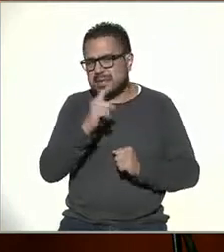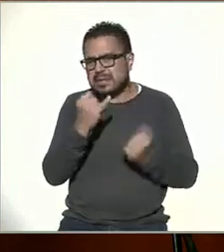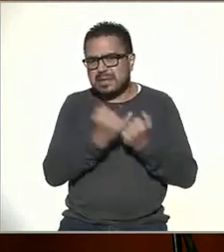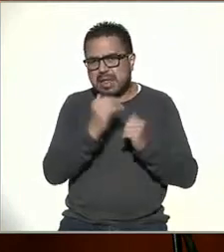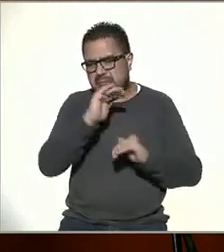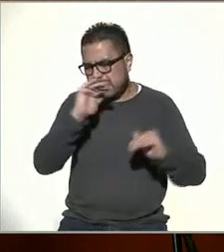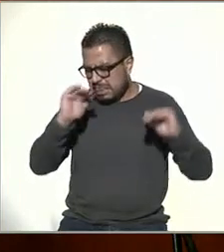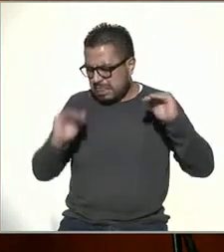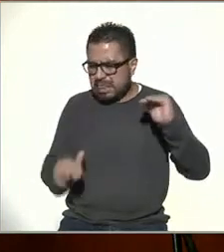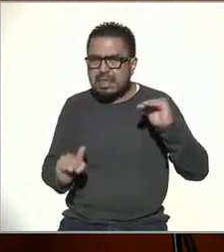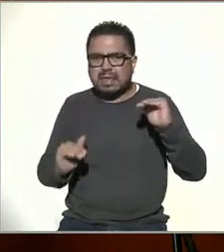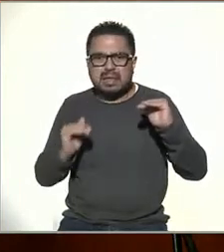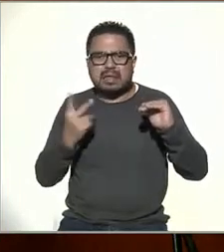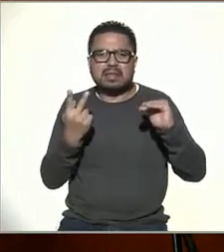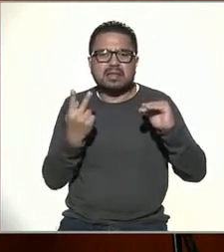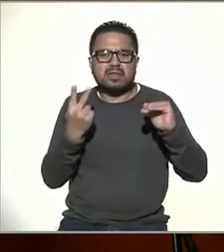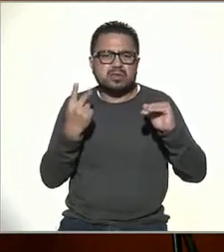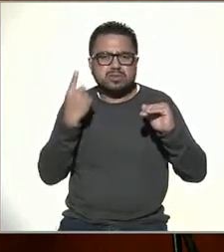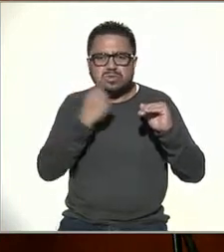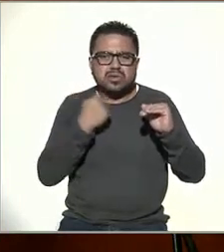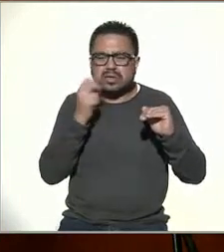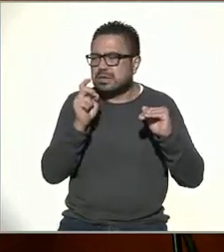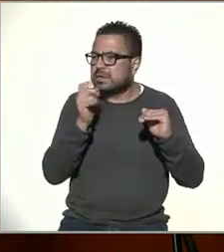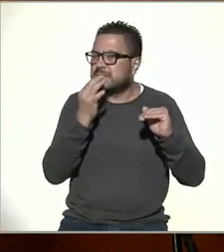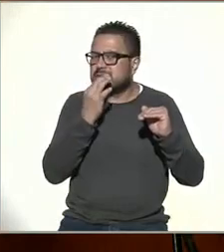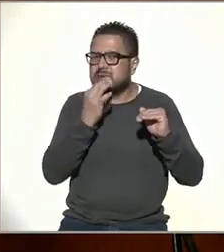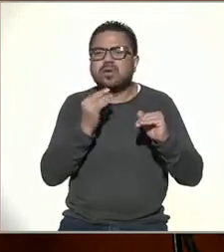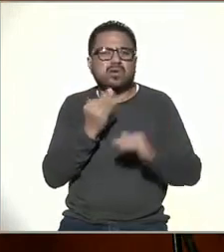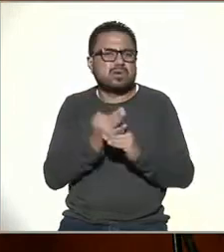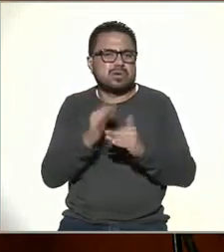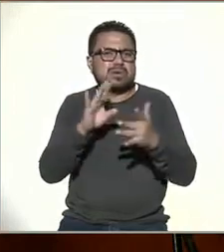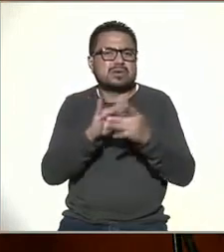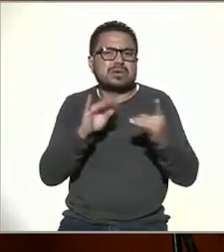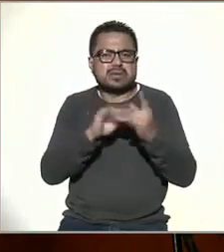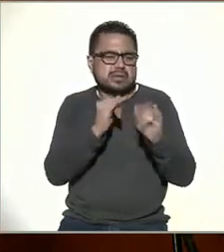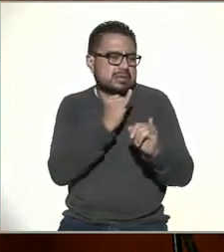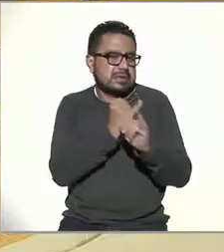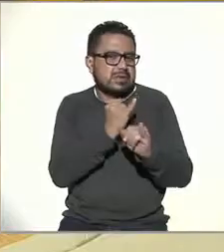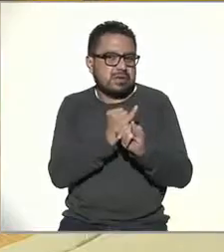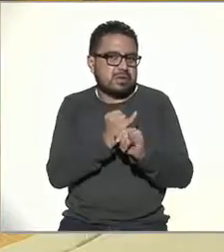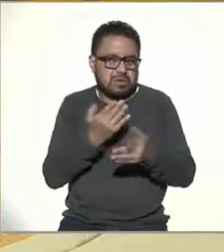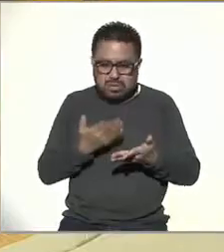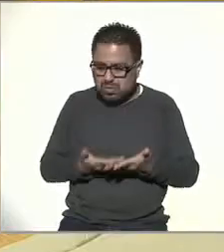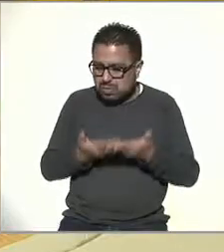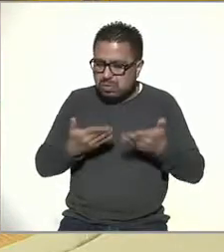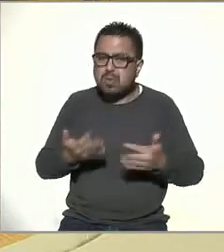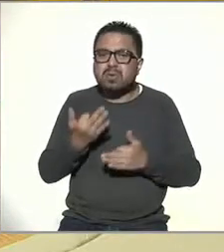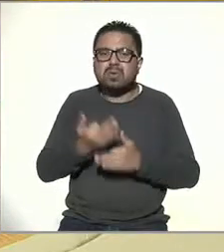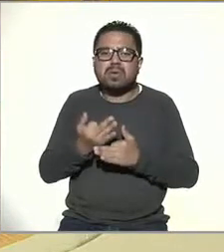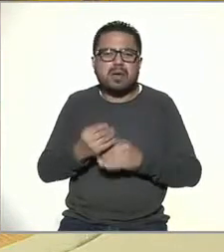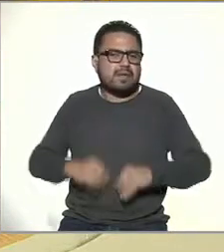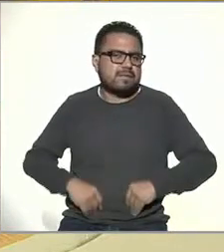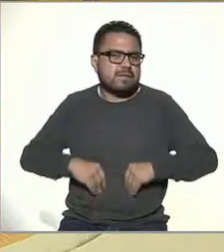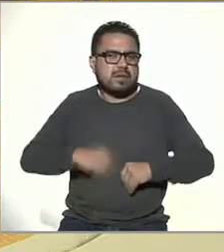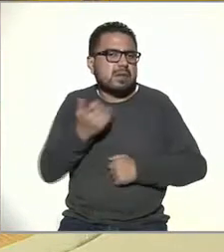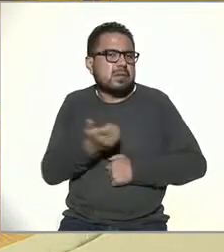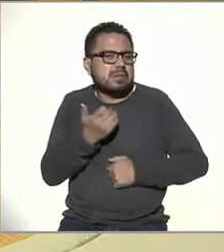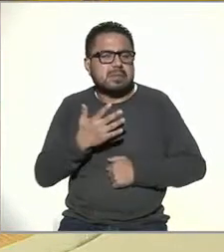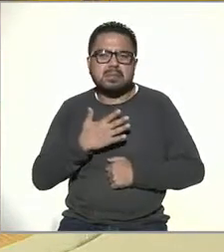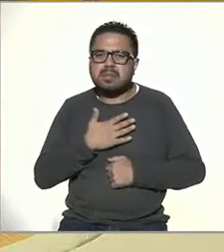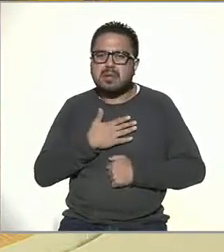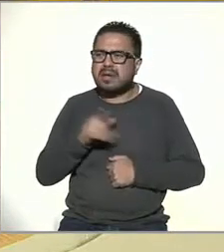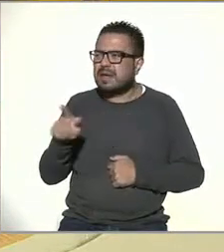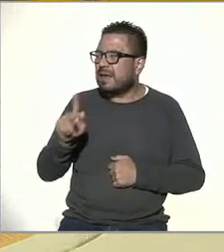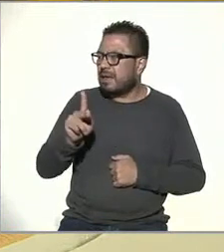a la televisión con 2 horas 30 minutos. Entonces estamos hablando que Internet hoy en día es parte de nuestra vida cotidiana. Filipe lo